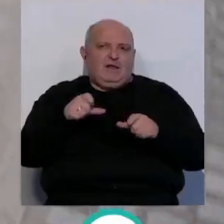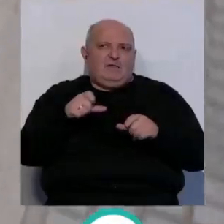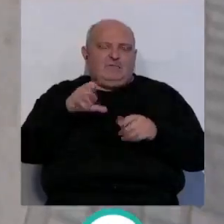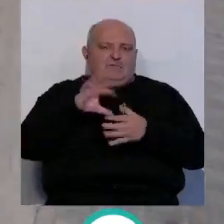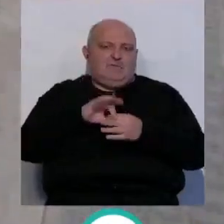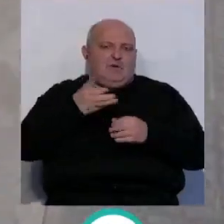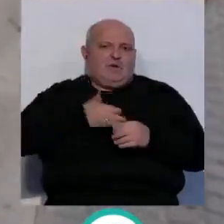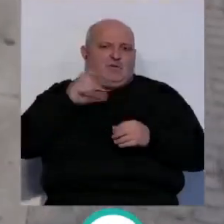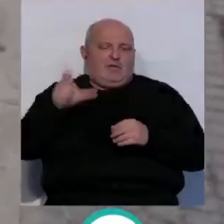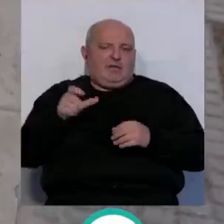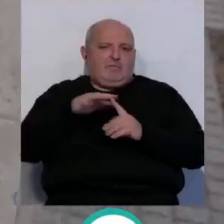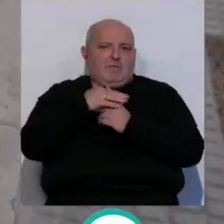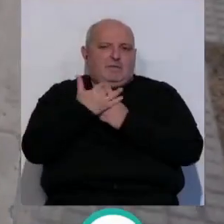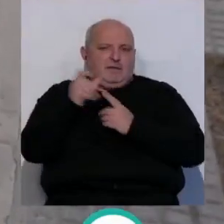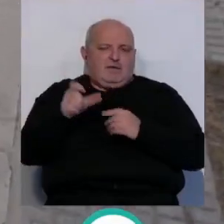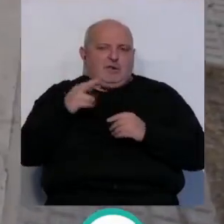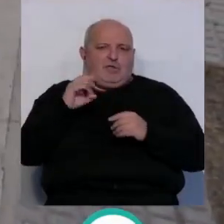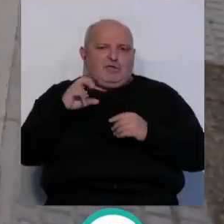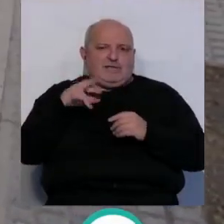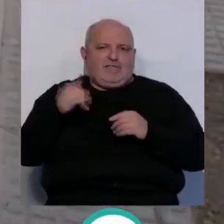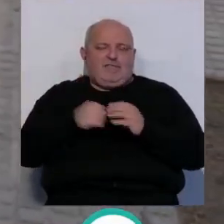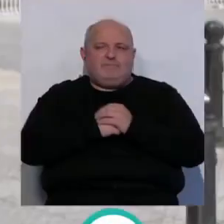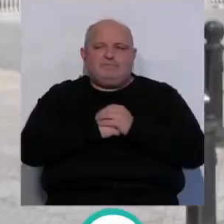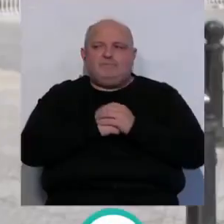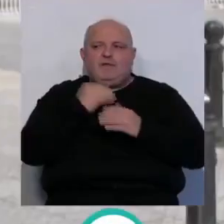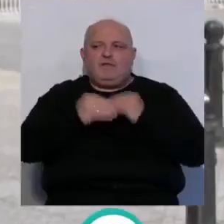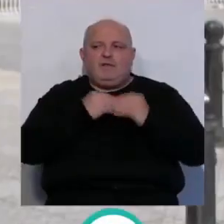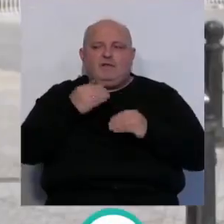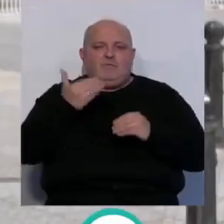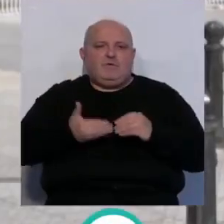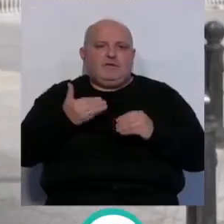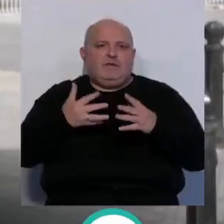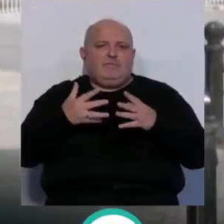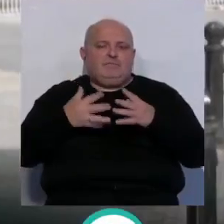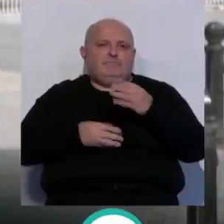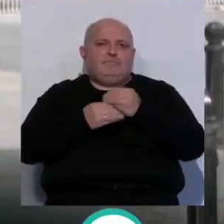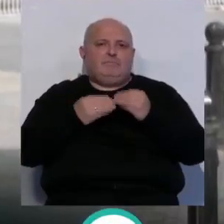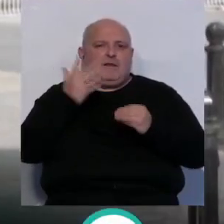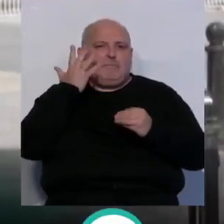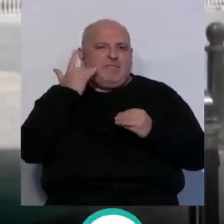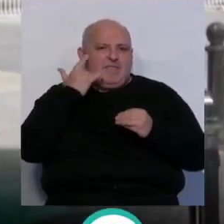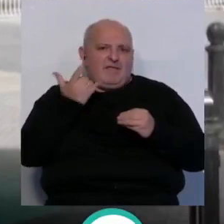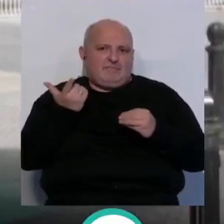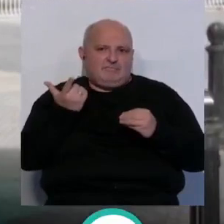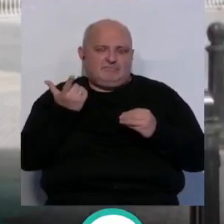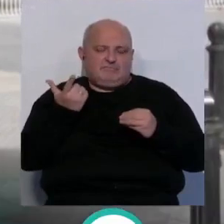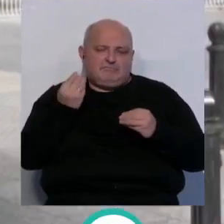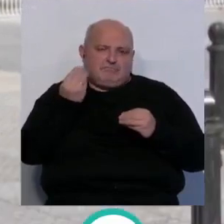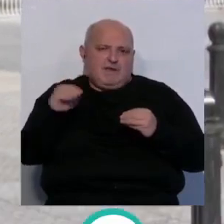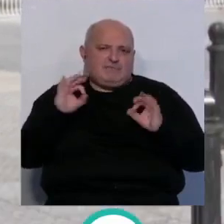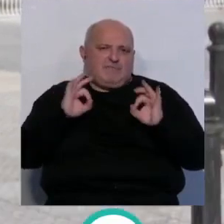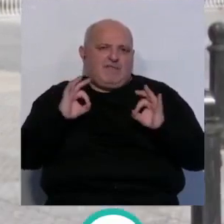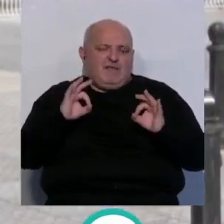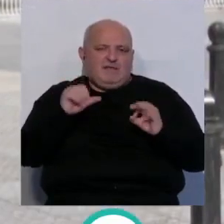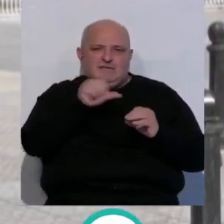señalado la concejala de Medio Ambiente, Rocío Saez. Hacemos un importante refuerzo de la limpieza, un dispositivo especial